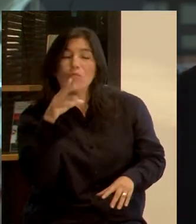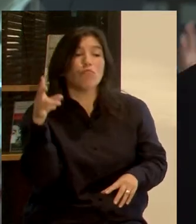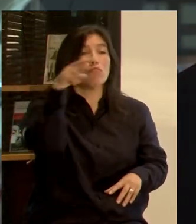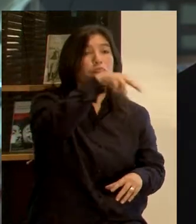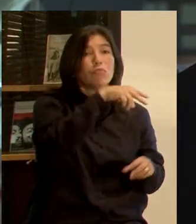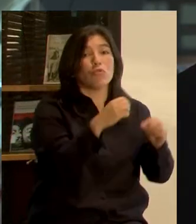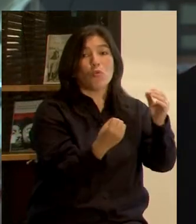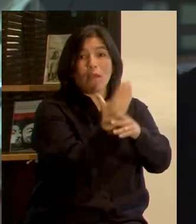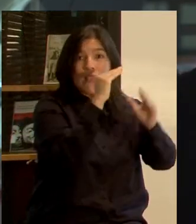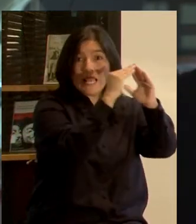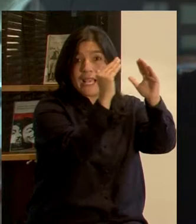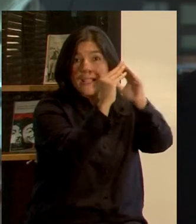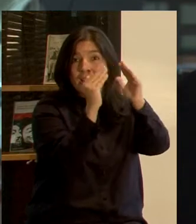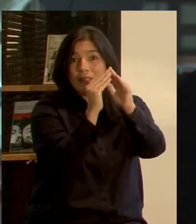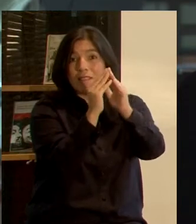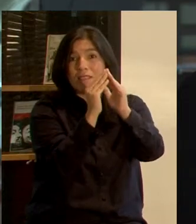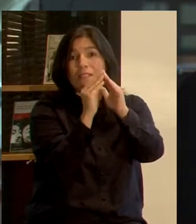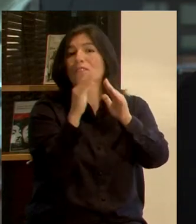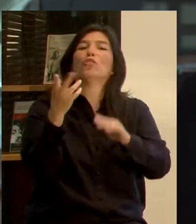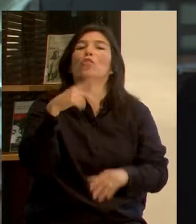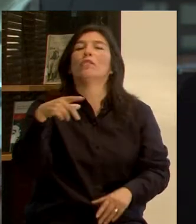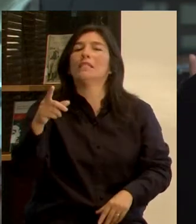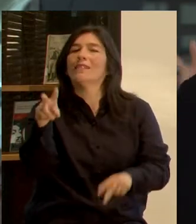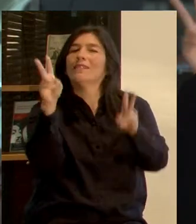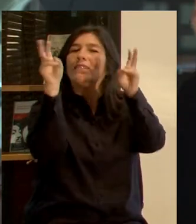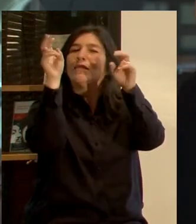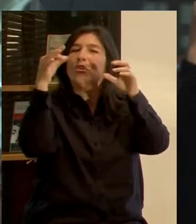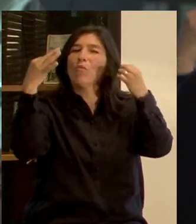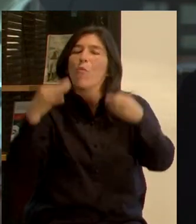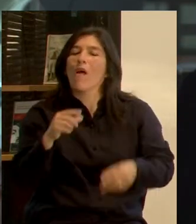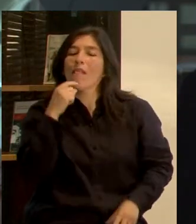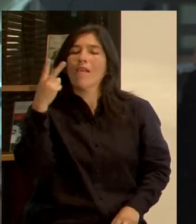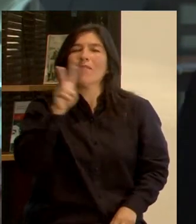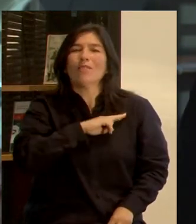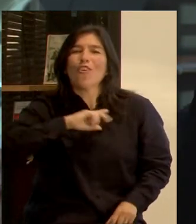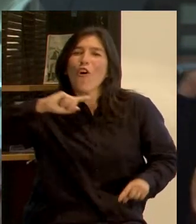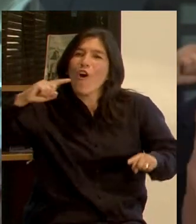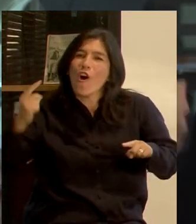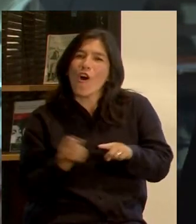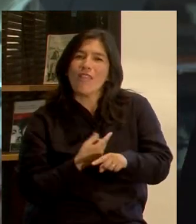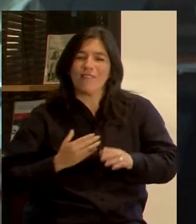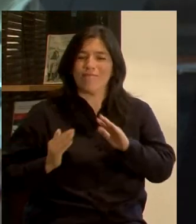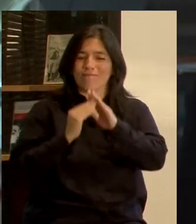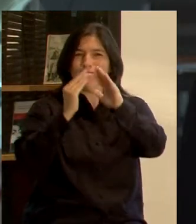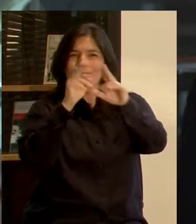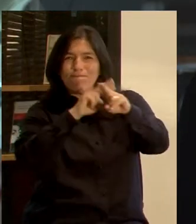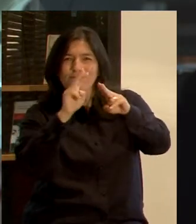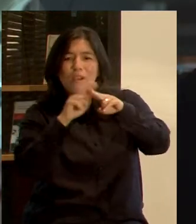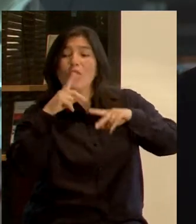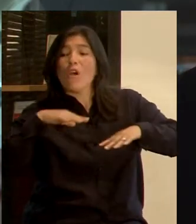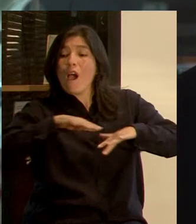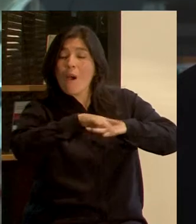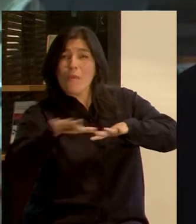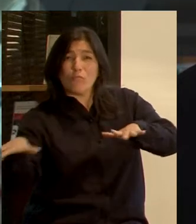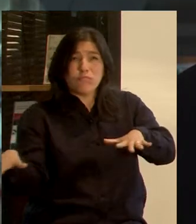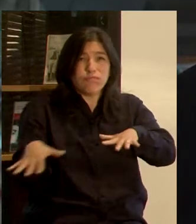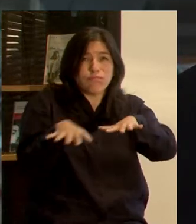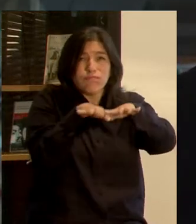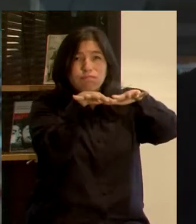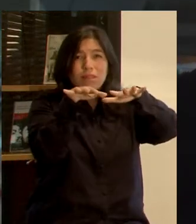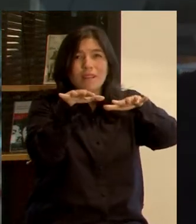sino que al final el fondo del tema era revitalizar Valparaíso, volverlo a encontrar con su borde costero, darle